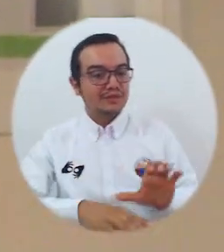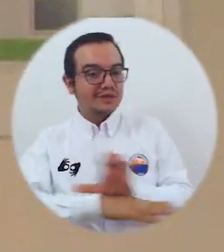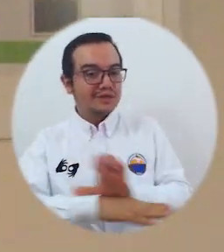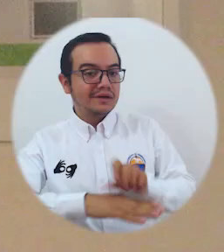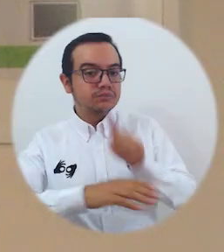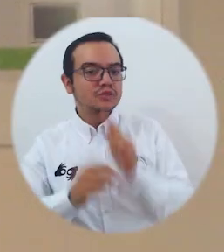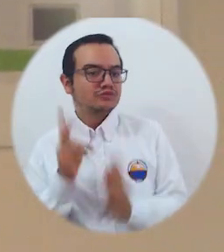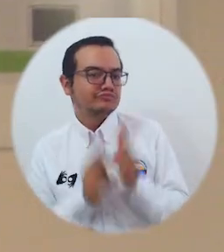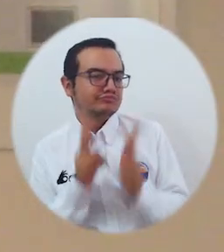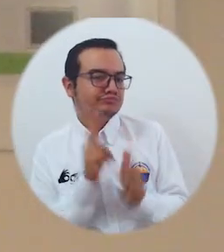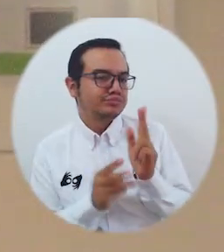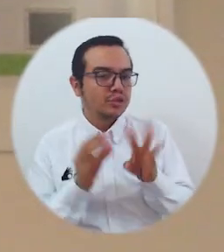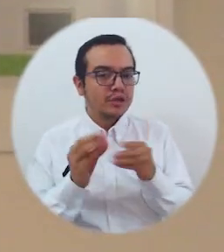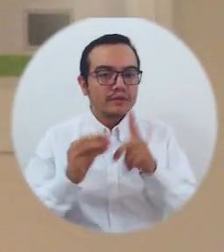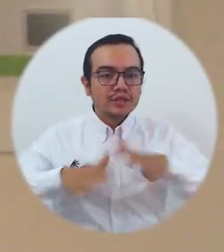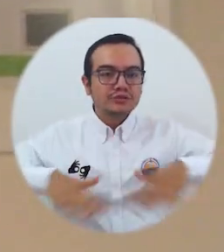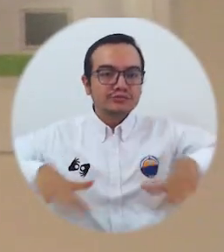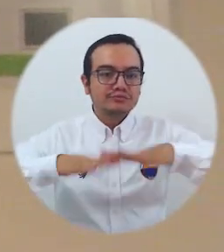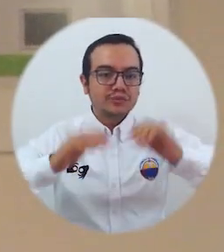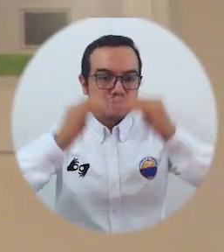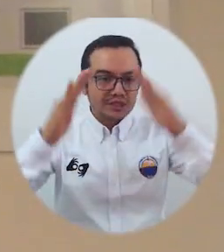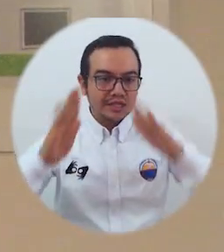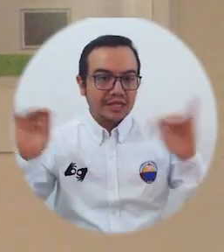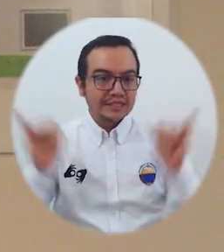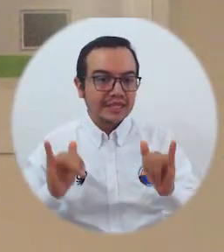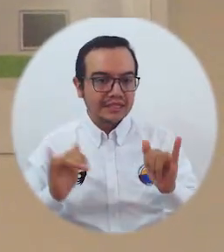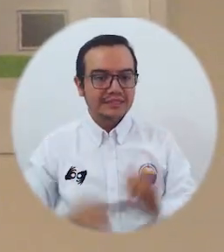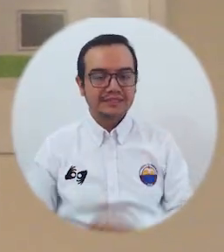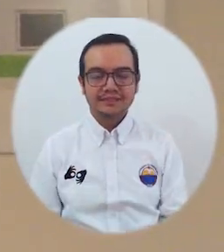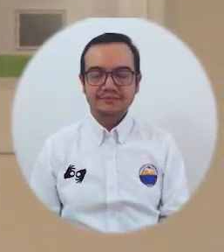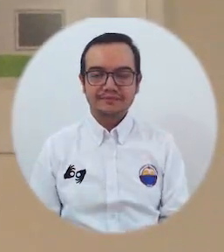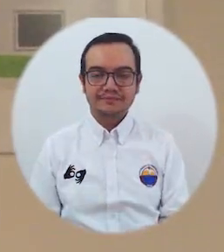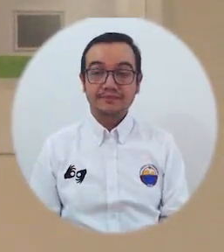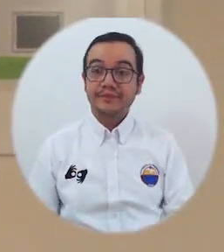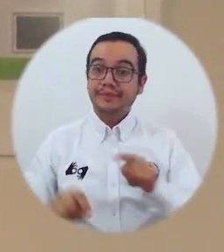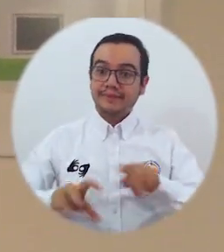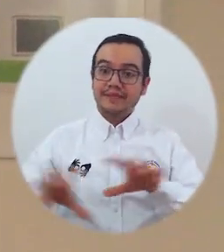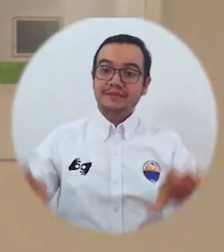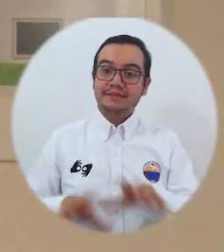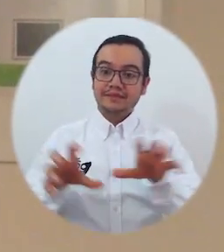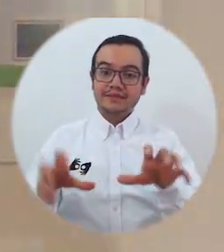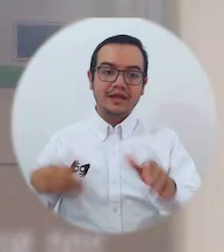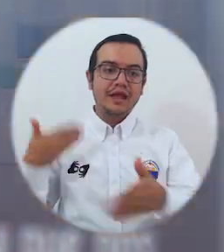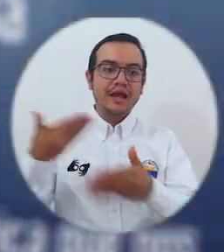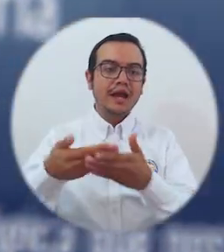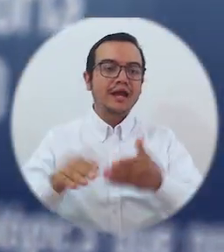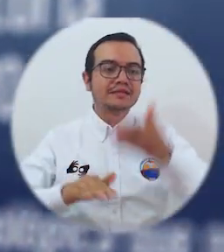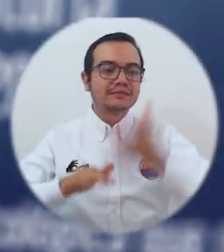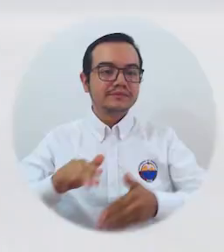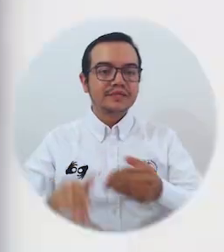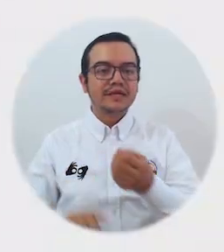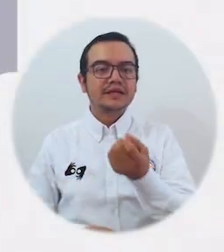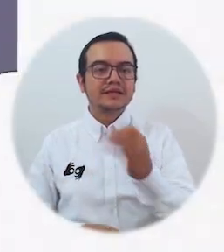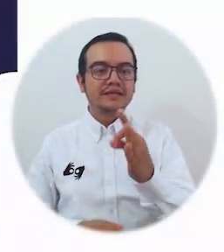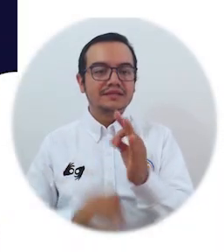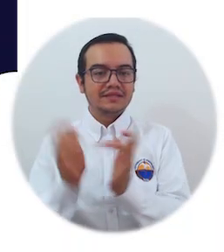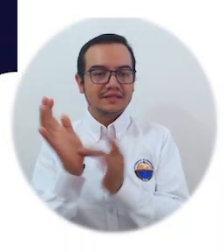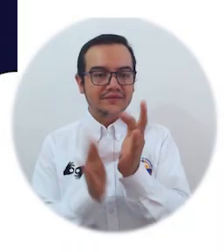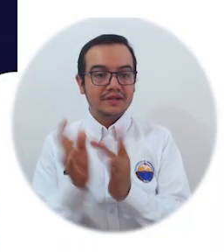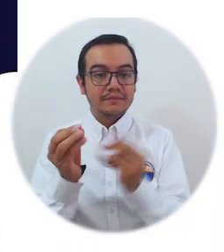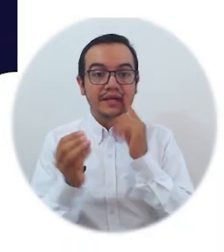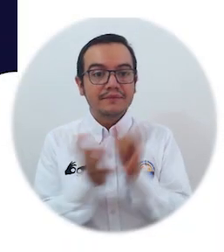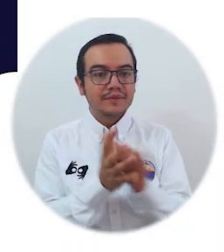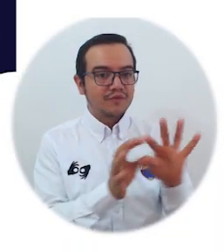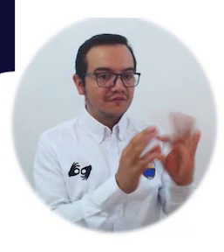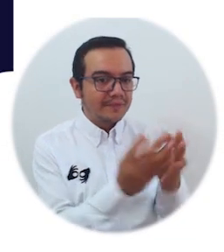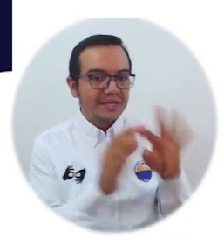con nuestros recursos digitales que tengamos a mano y en el entorno de nuestra casa o donde nos encontremos. Esta actividad se extenderá